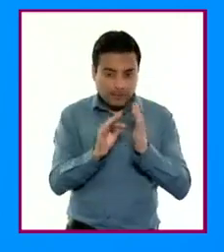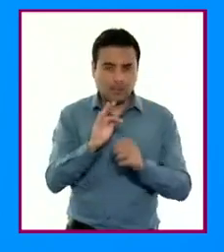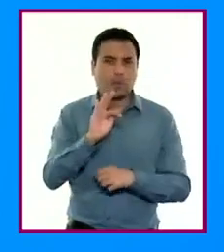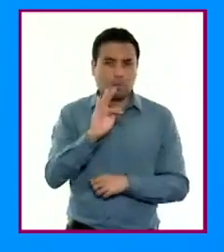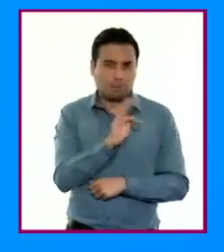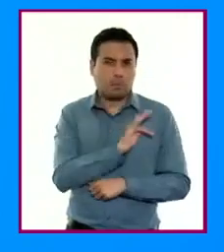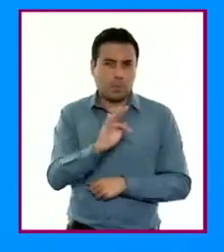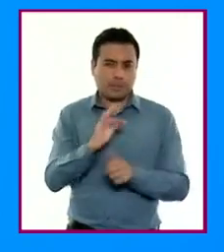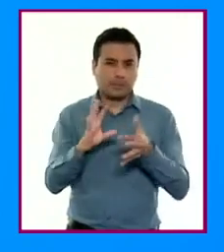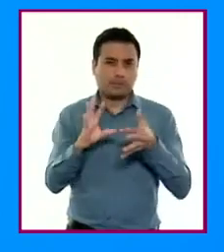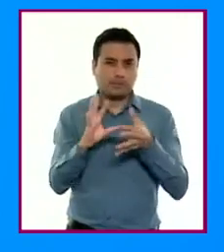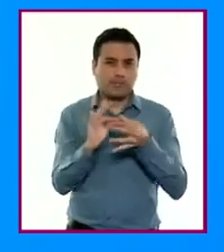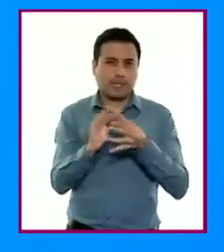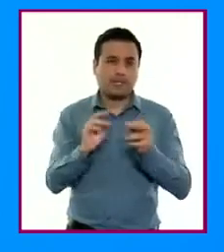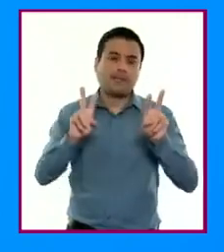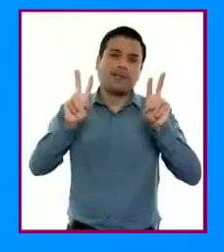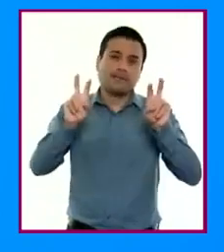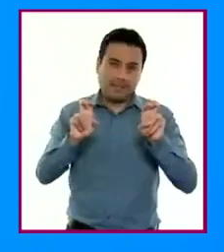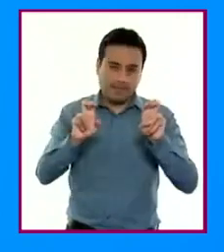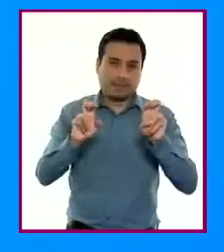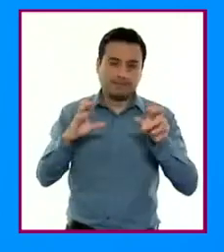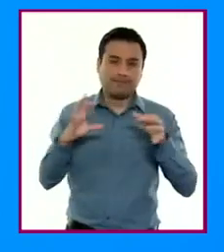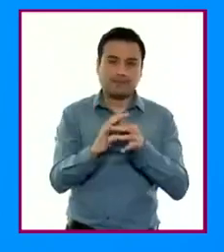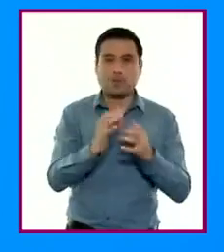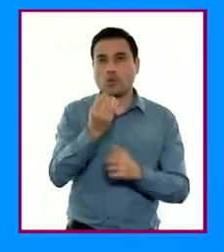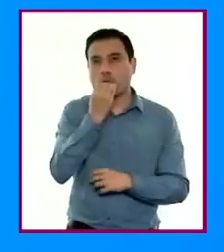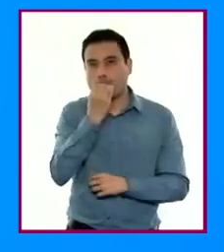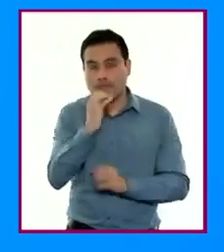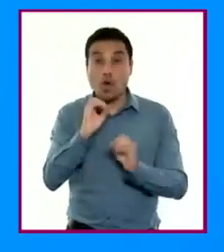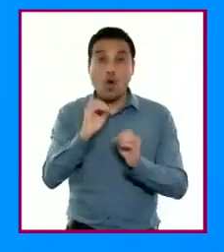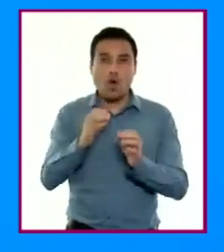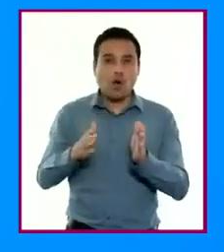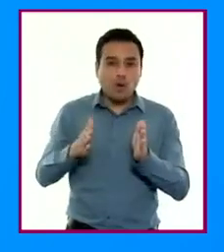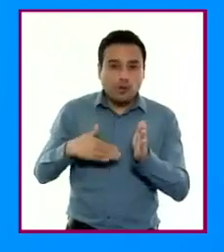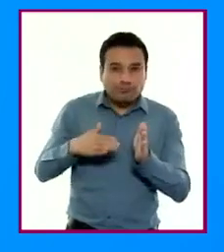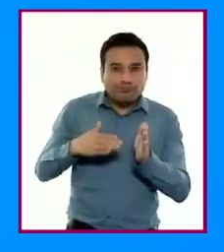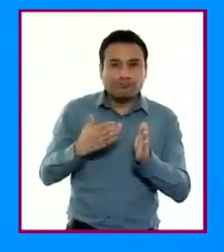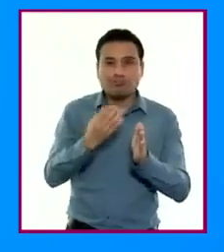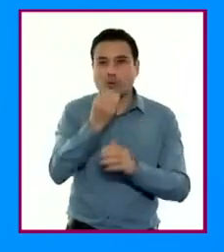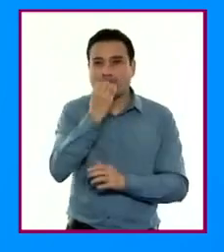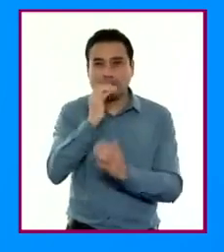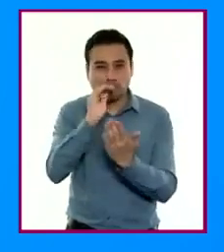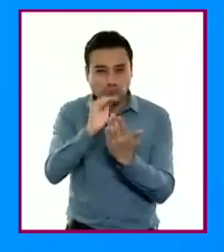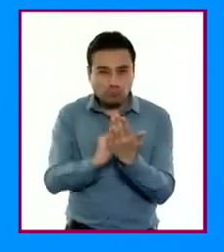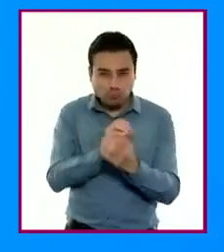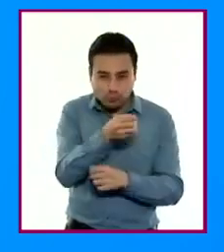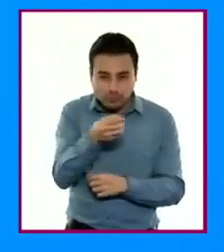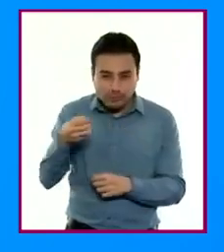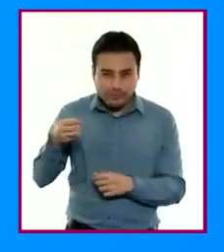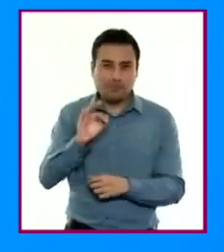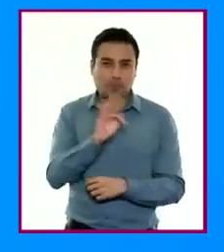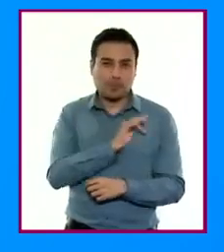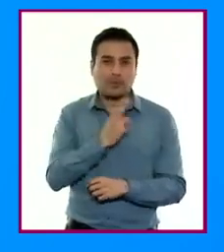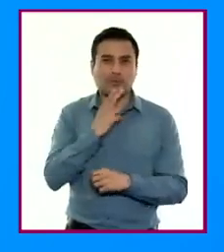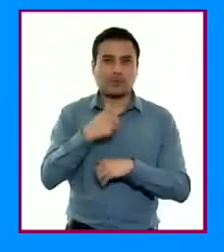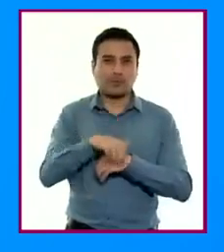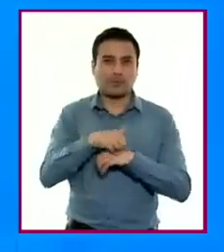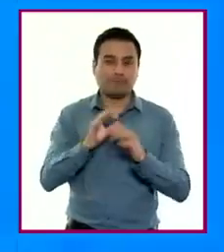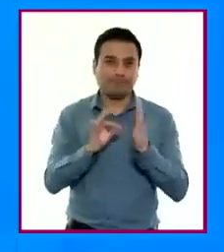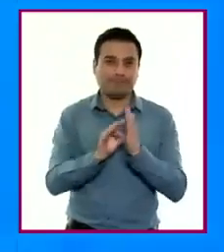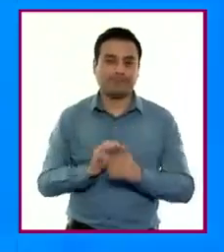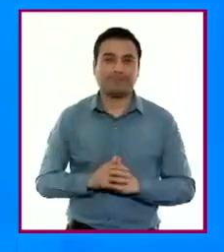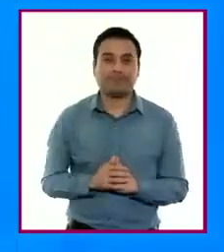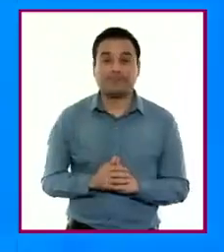o decimales en la cantidad de comida planteada en una dieta o en la preparación de una receta nutritiva con respecto a la porción de nutrientes.